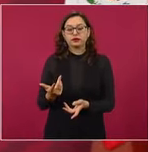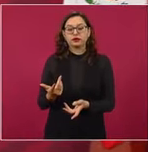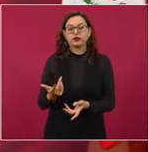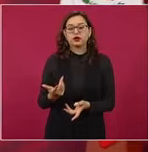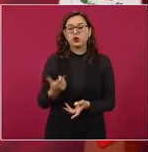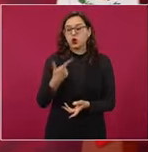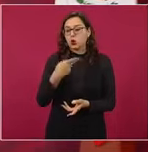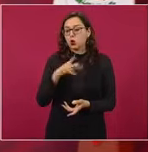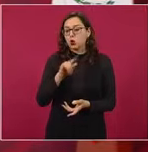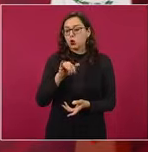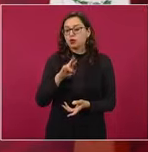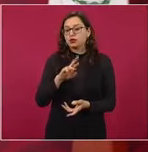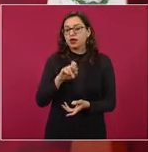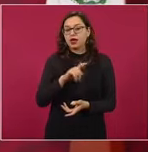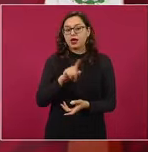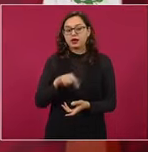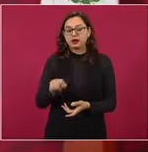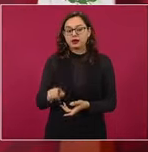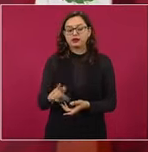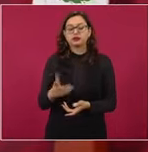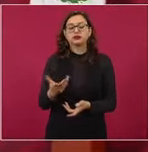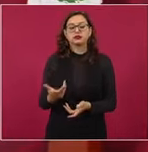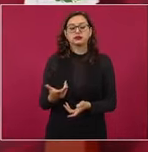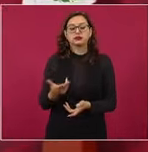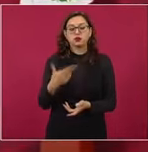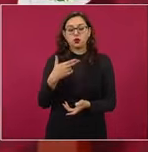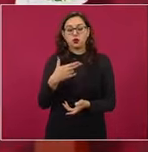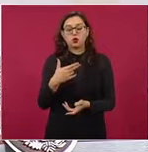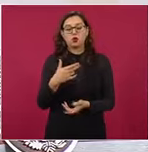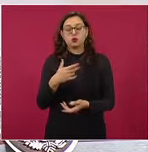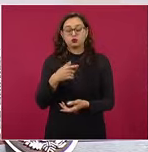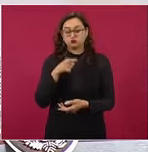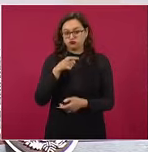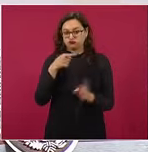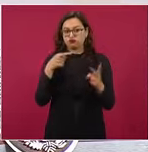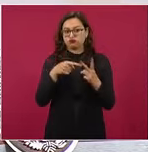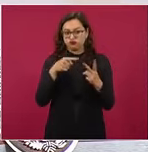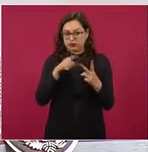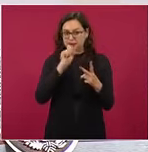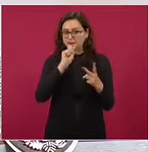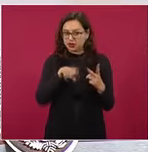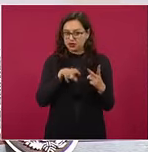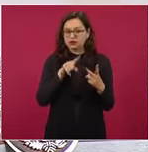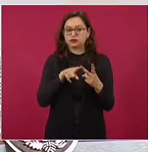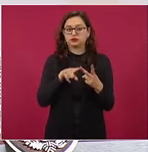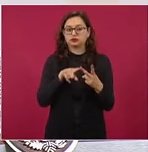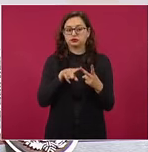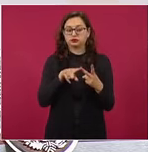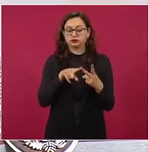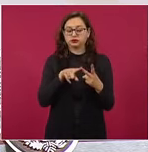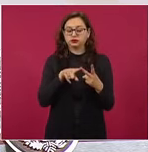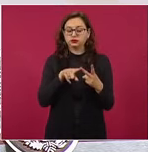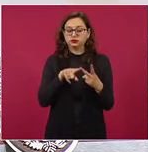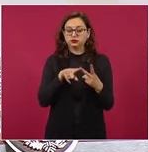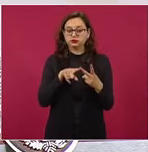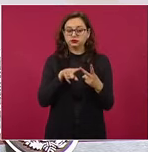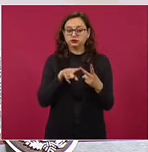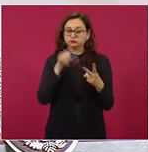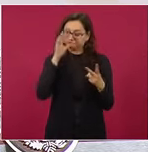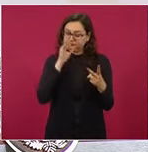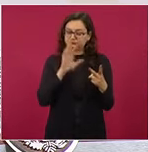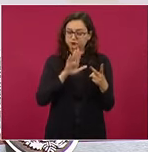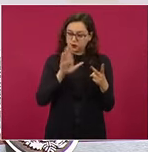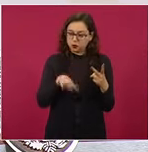Gutiérrez Vega, Hugo, Gutiérrez Vega, que era también el